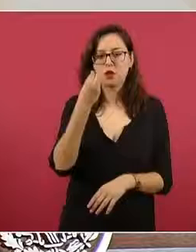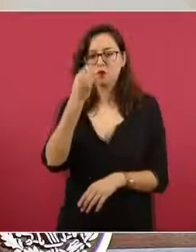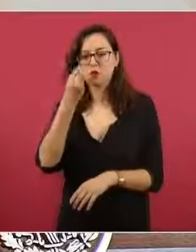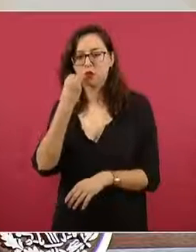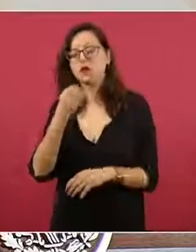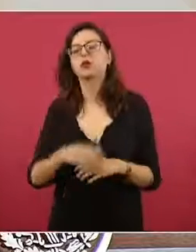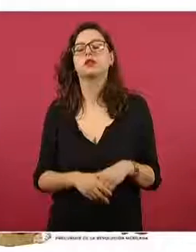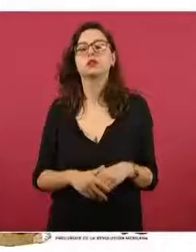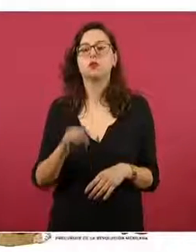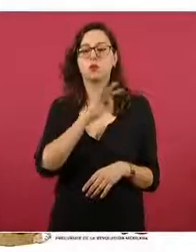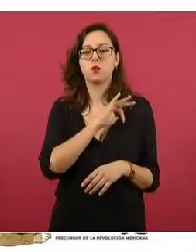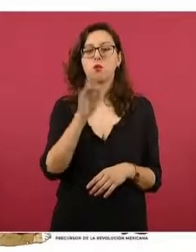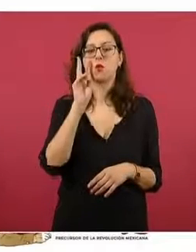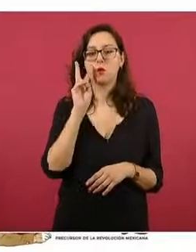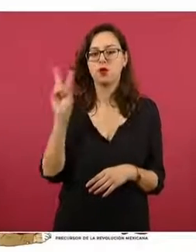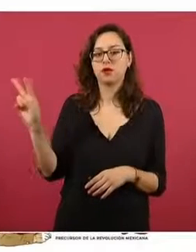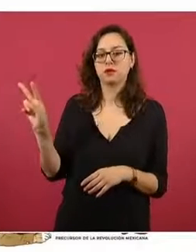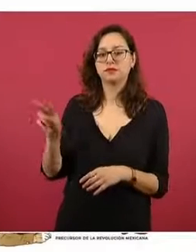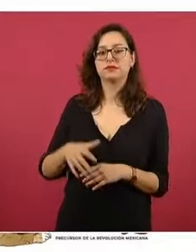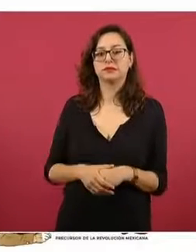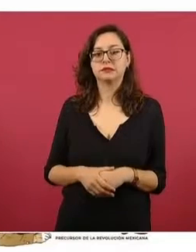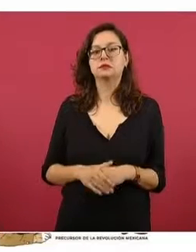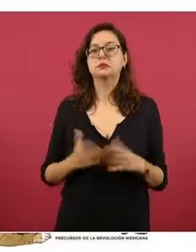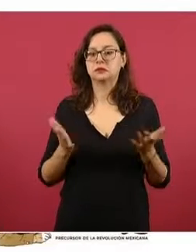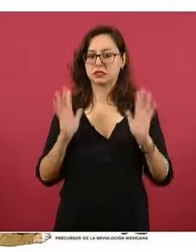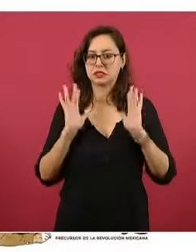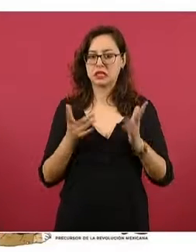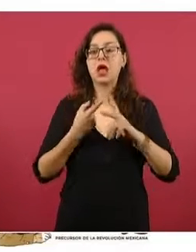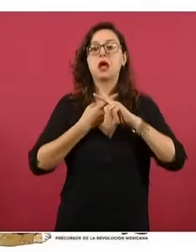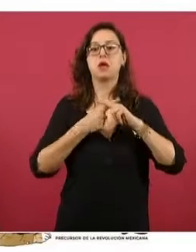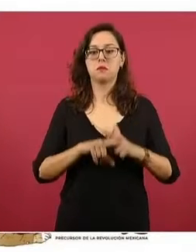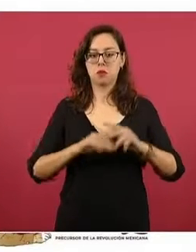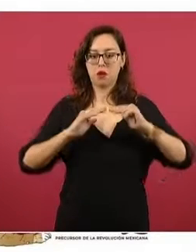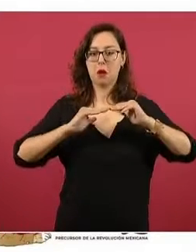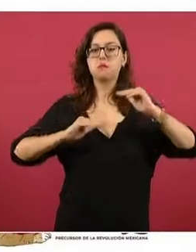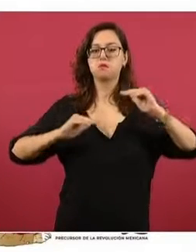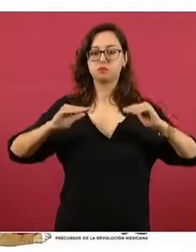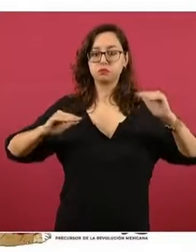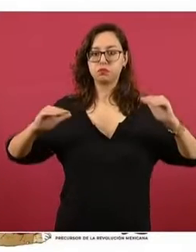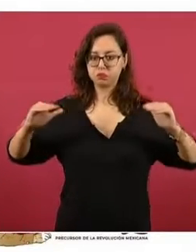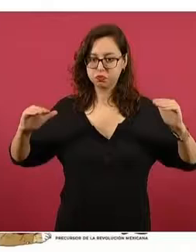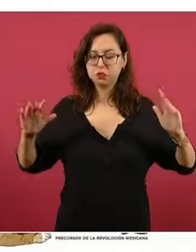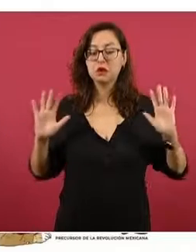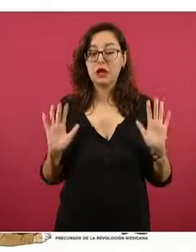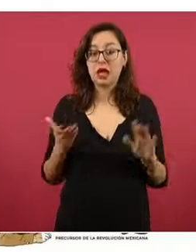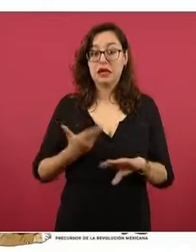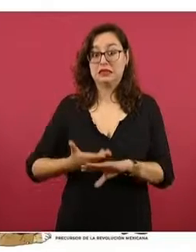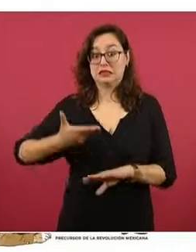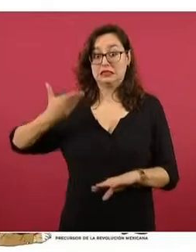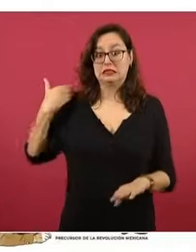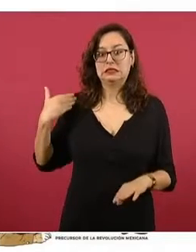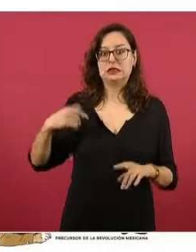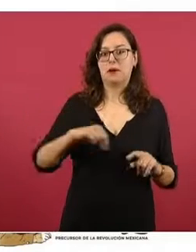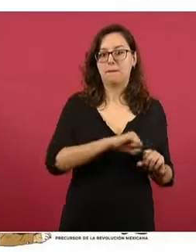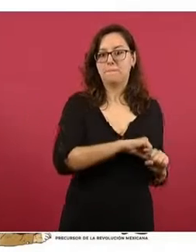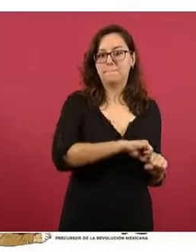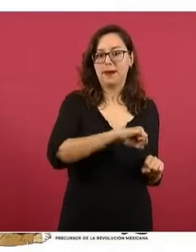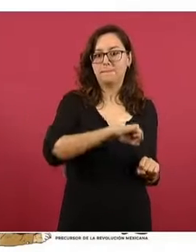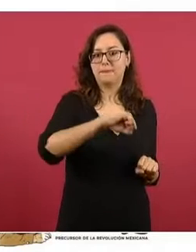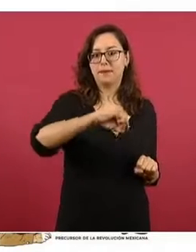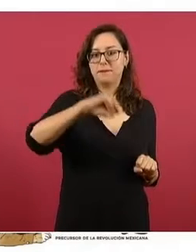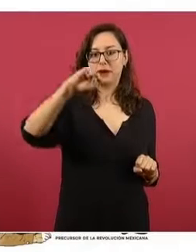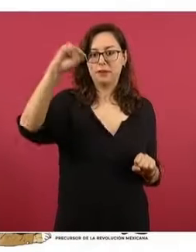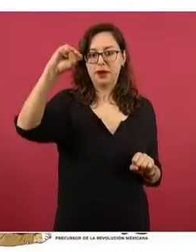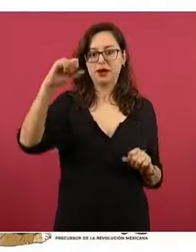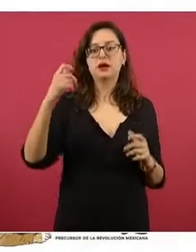ha tomado una situación de estabilidad después de venir incrementándose semana con semana. Ojalá así